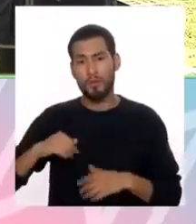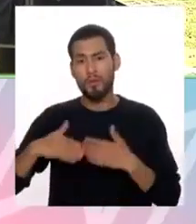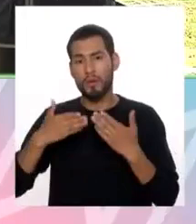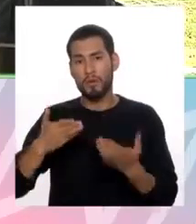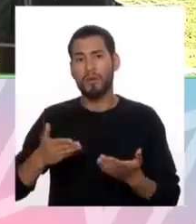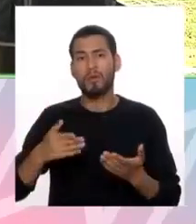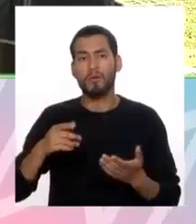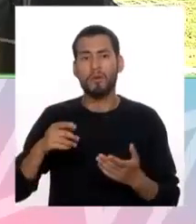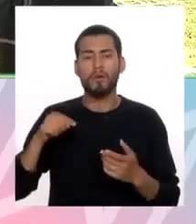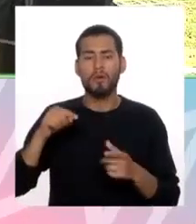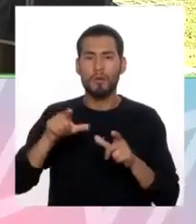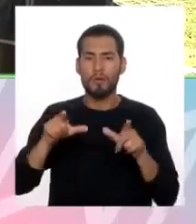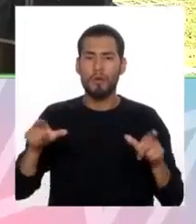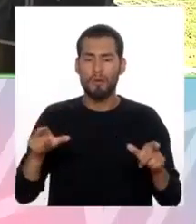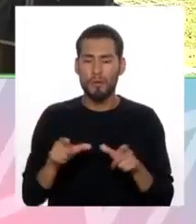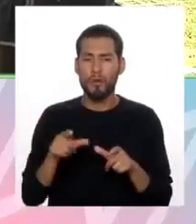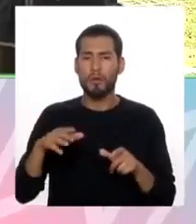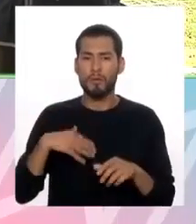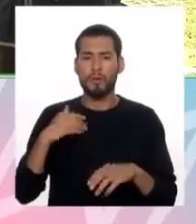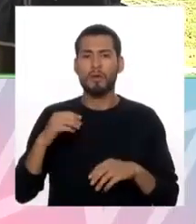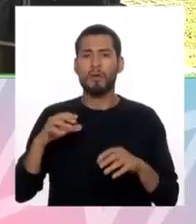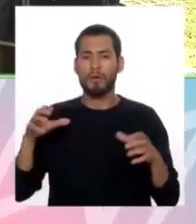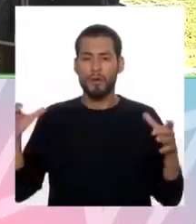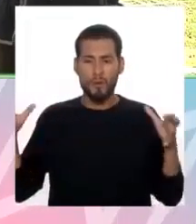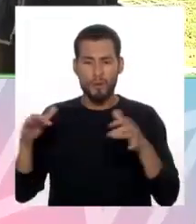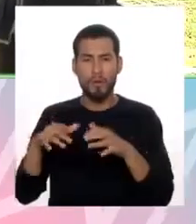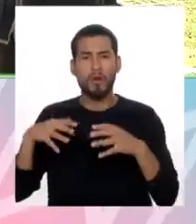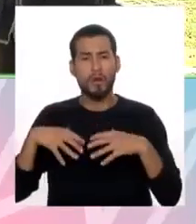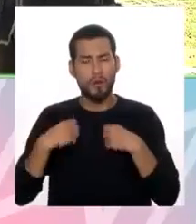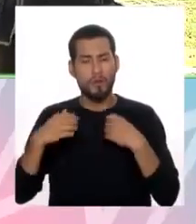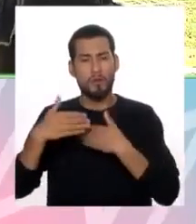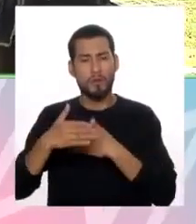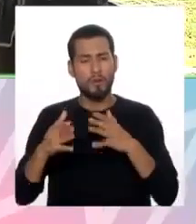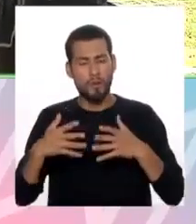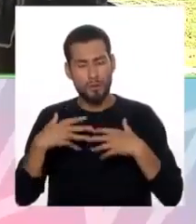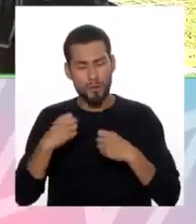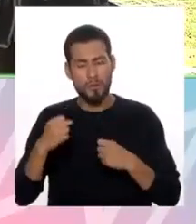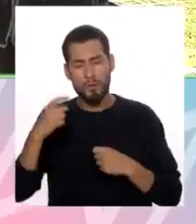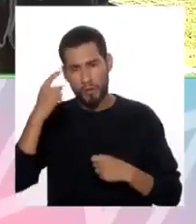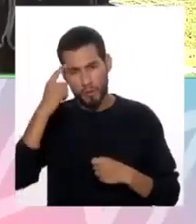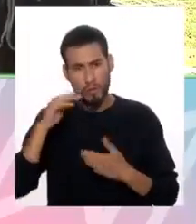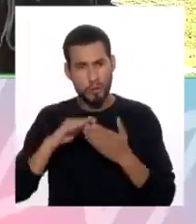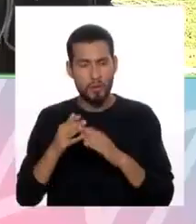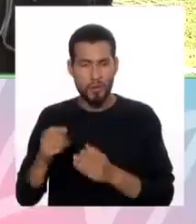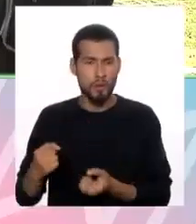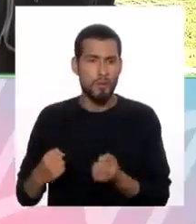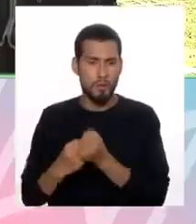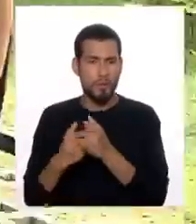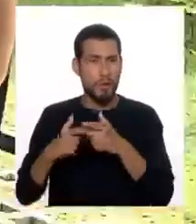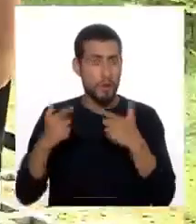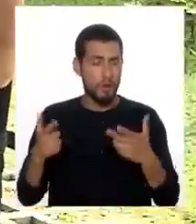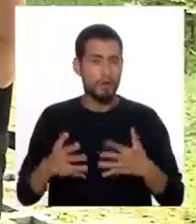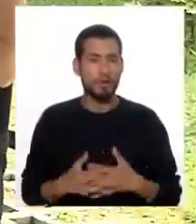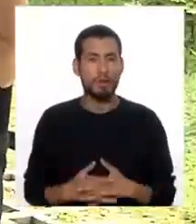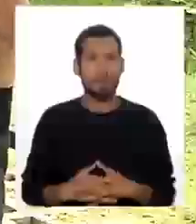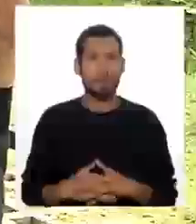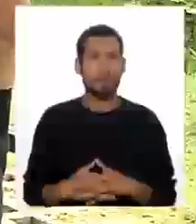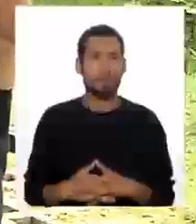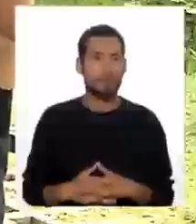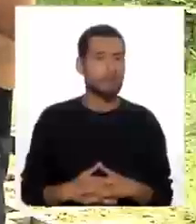ofrecen los sitios en donde van a inaugurarse los centros de salud mental comunitaria, entonces nos brindan un apoyo muy grande. Claro.